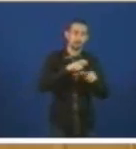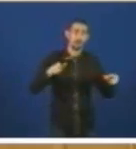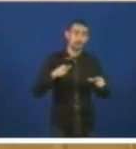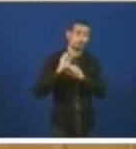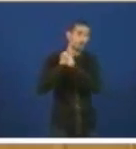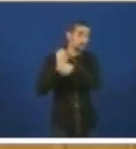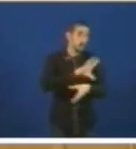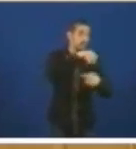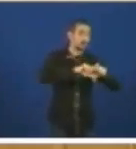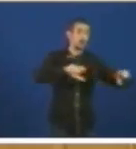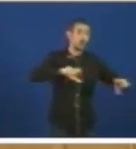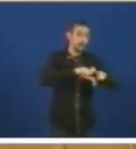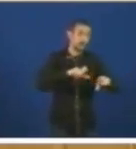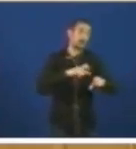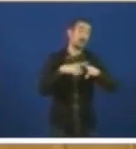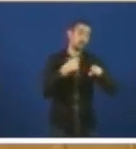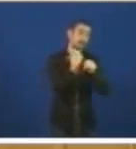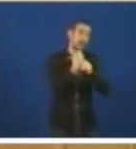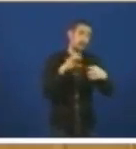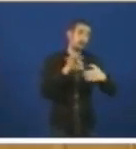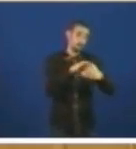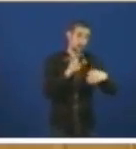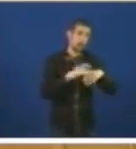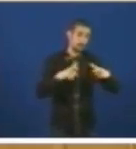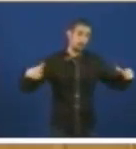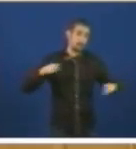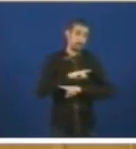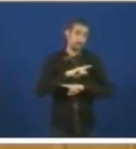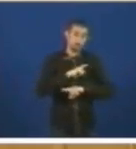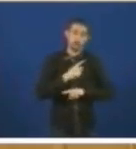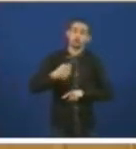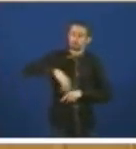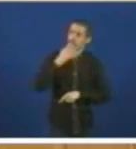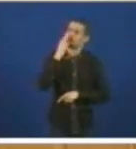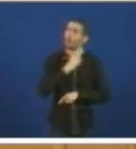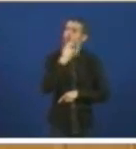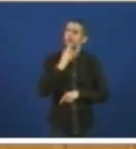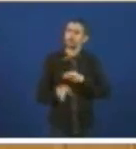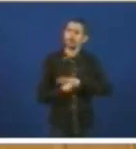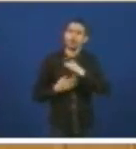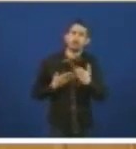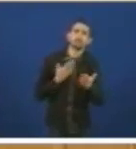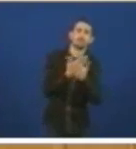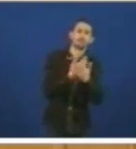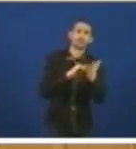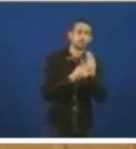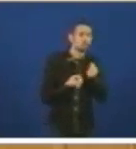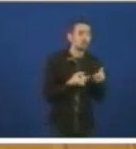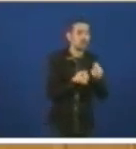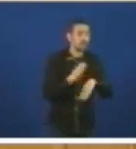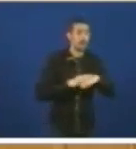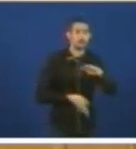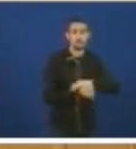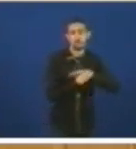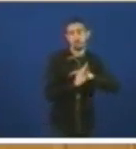desta actividade e eles son unha gran preocupación para continuar comprometidos con a proposta de solucións que garanten a continuidade do sector naval